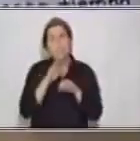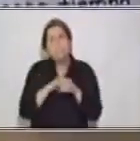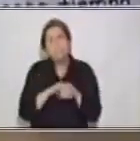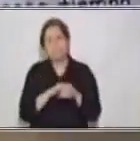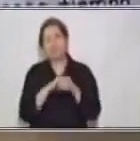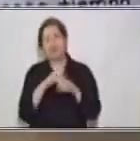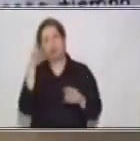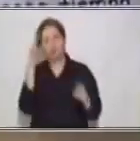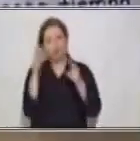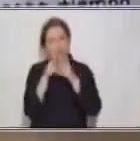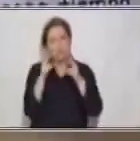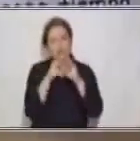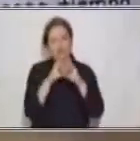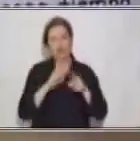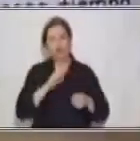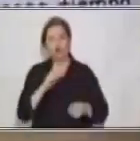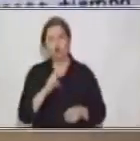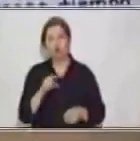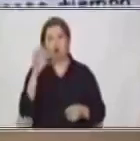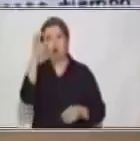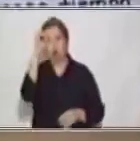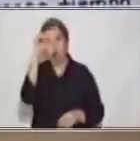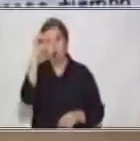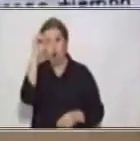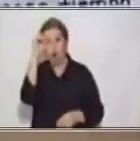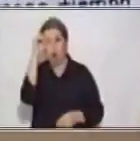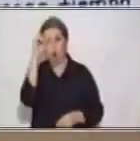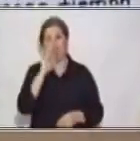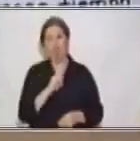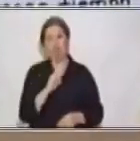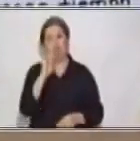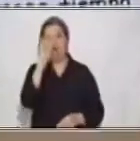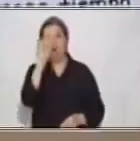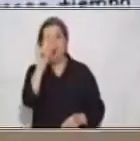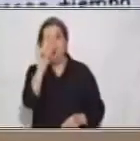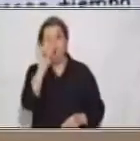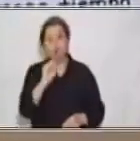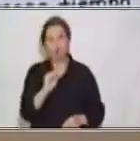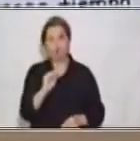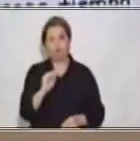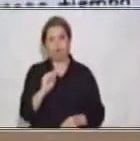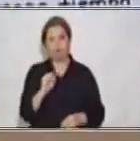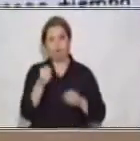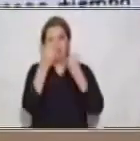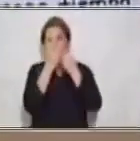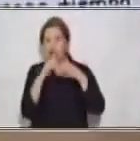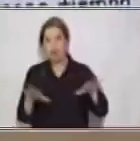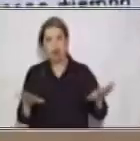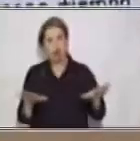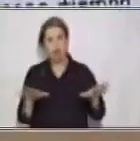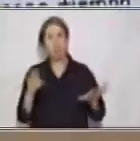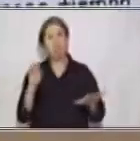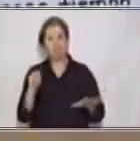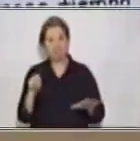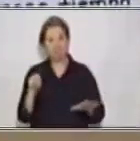Y ya y bien, pues, las usamos un poco menos. Ahora vamos a ver las adversativas.